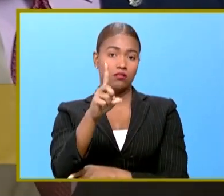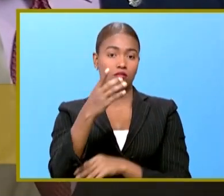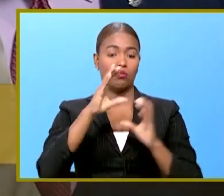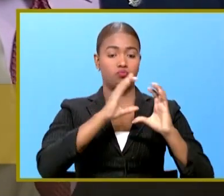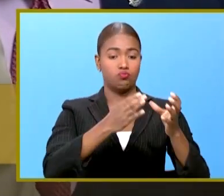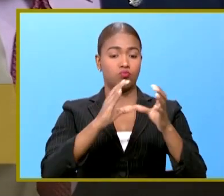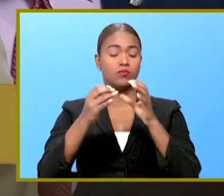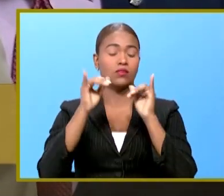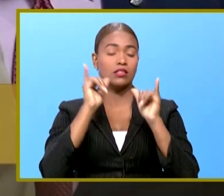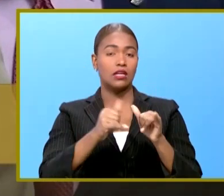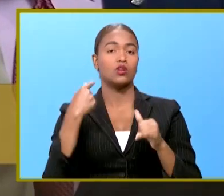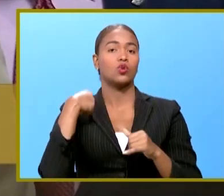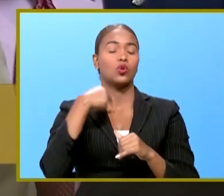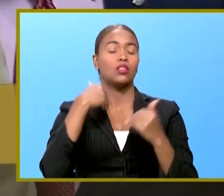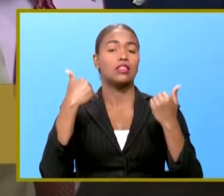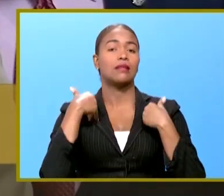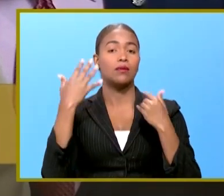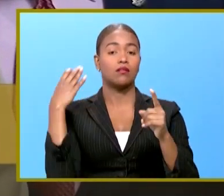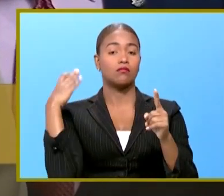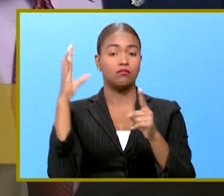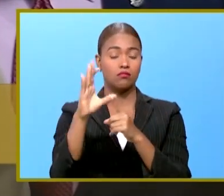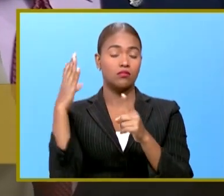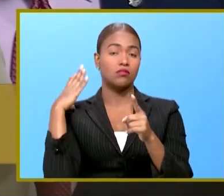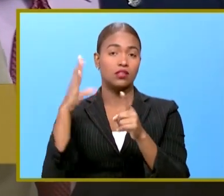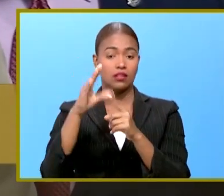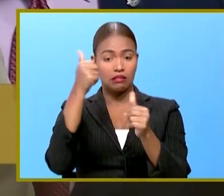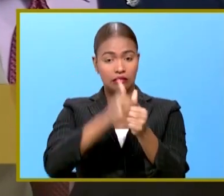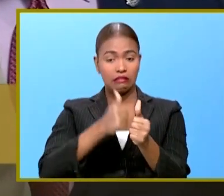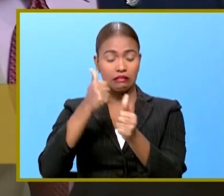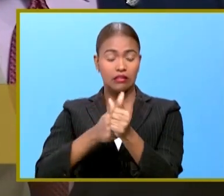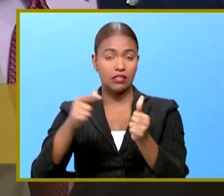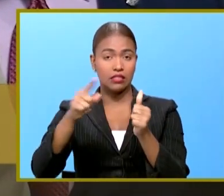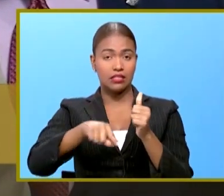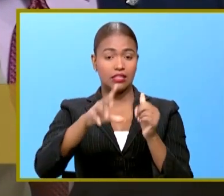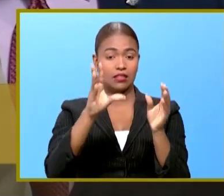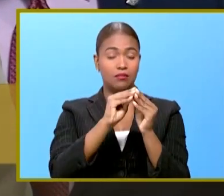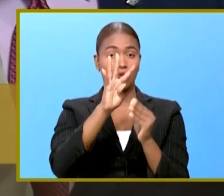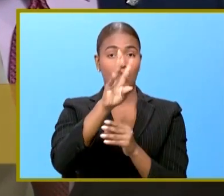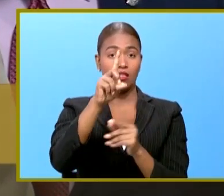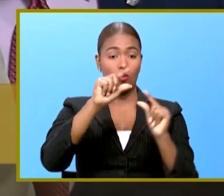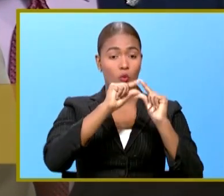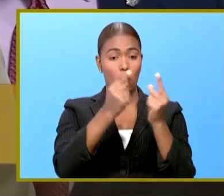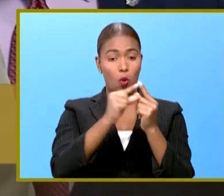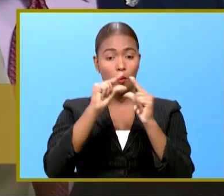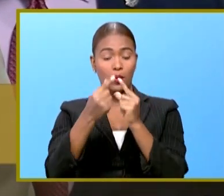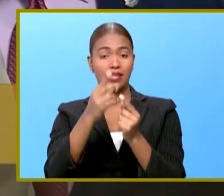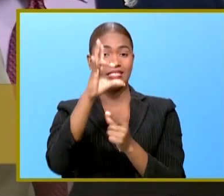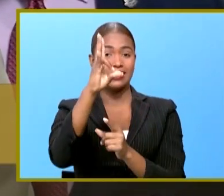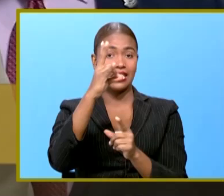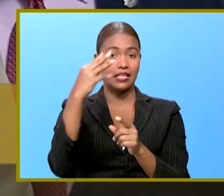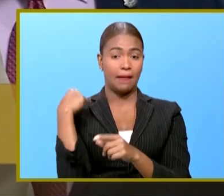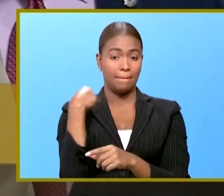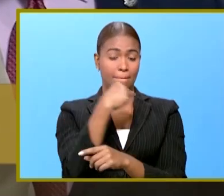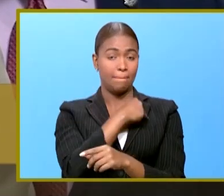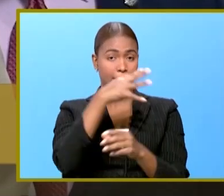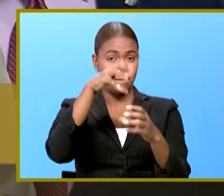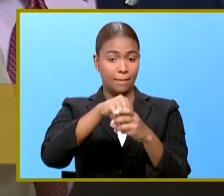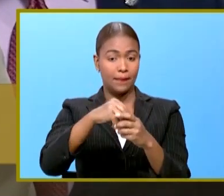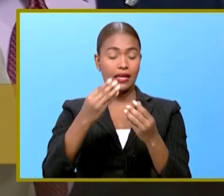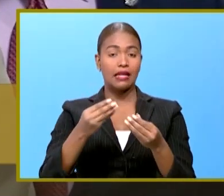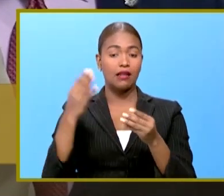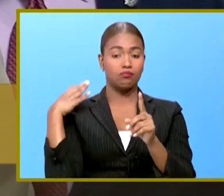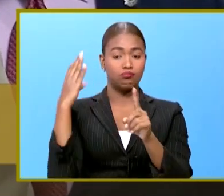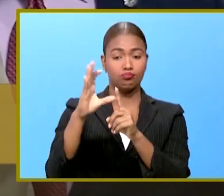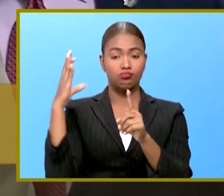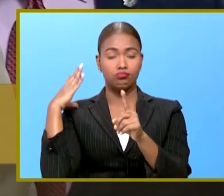comisiones permanentes nosotros tenemos que asignar a cada una de esas 41 comisiones siete miembros definir las